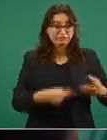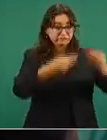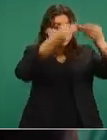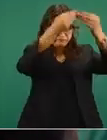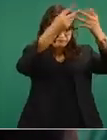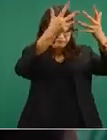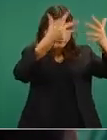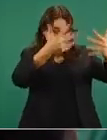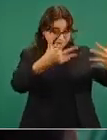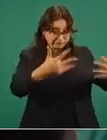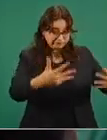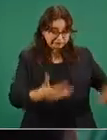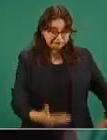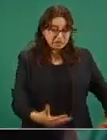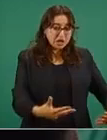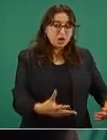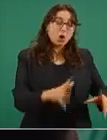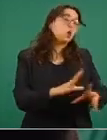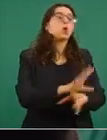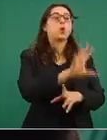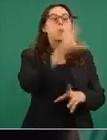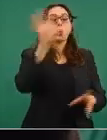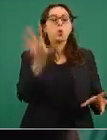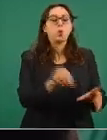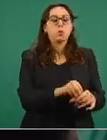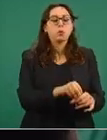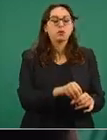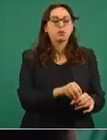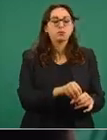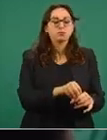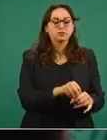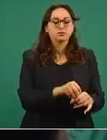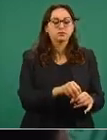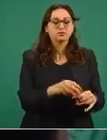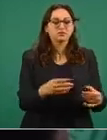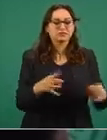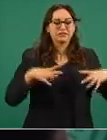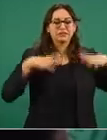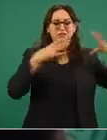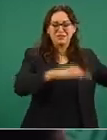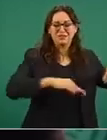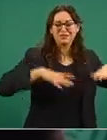todos los órganos que crearon.